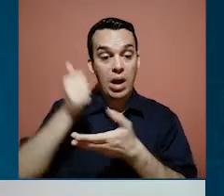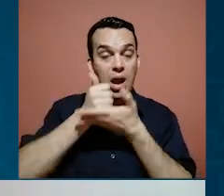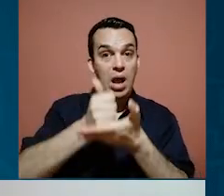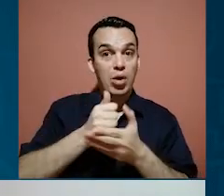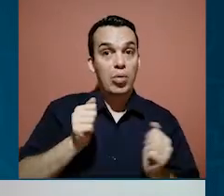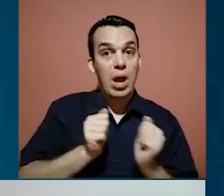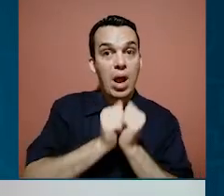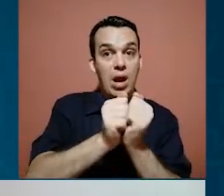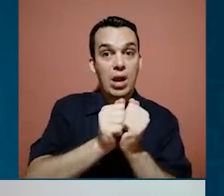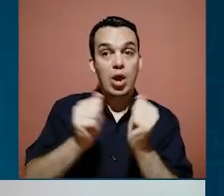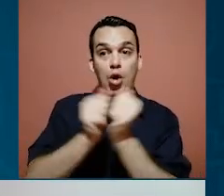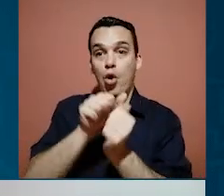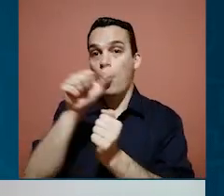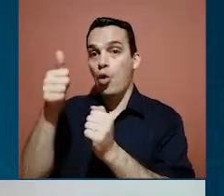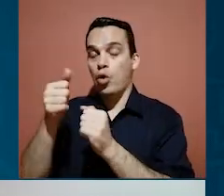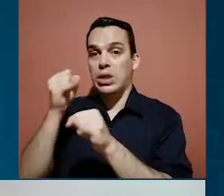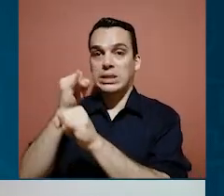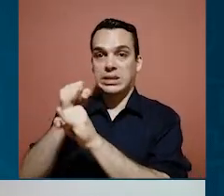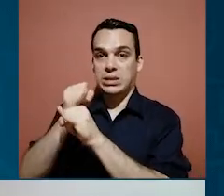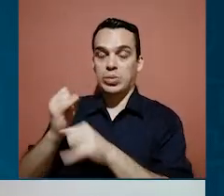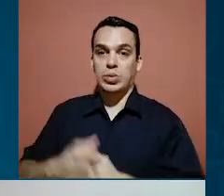en conjunto con varias instituciones.